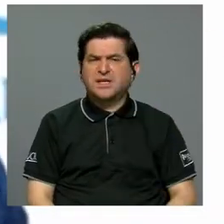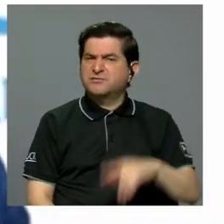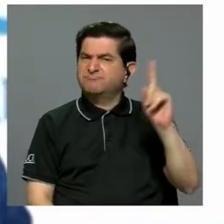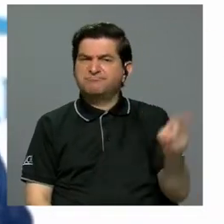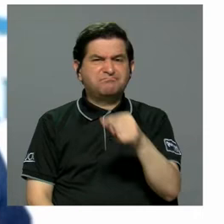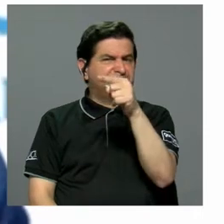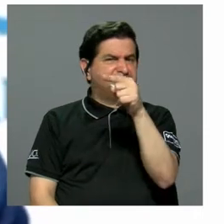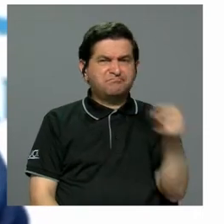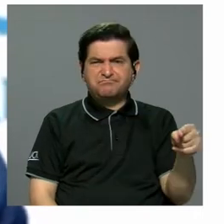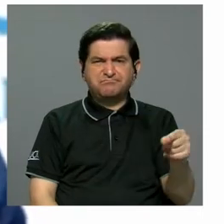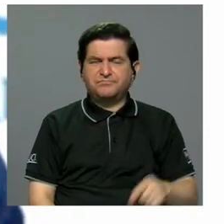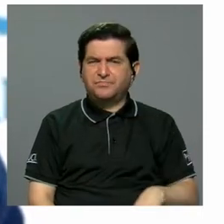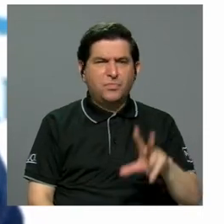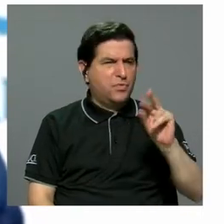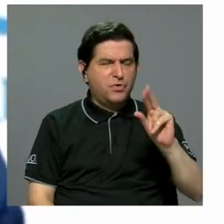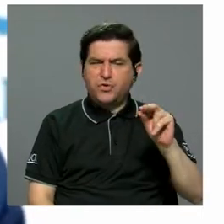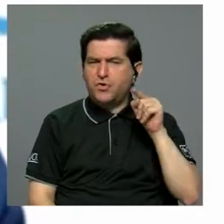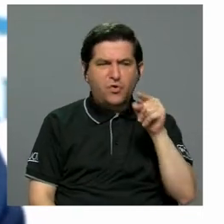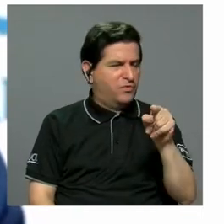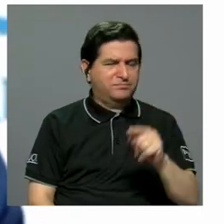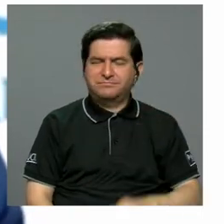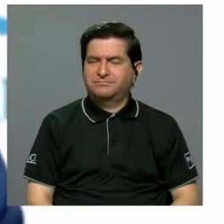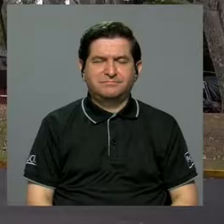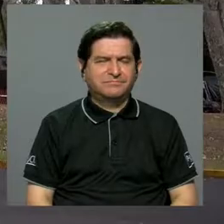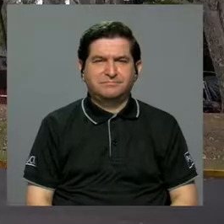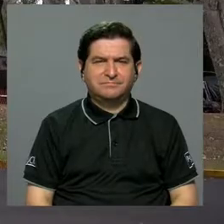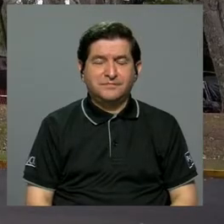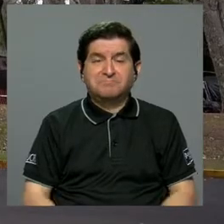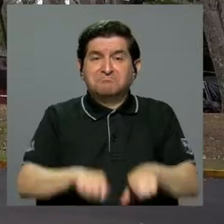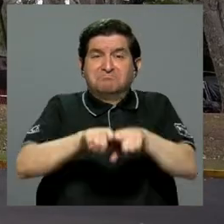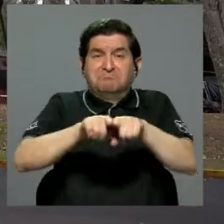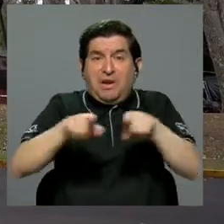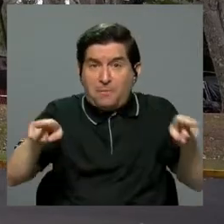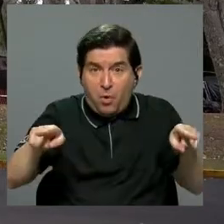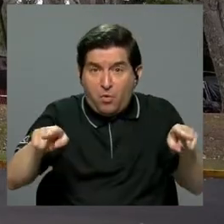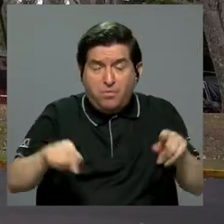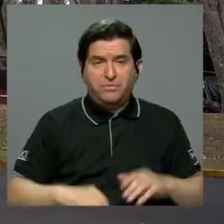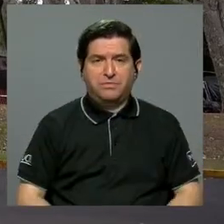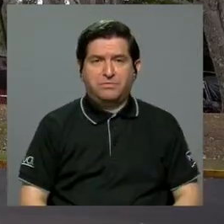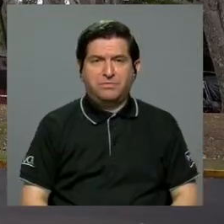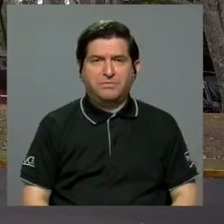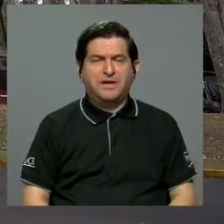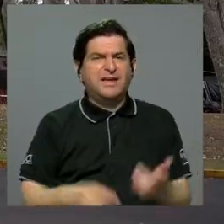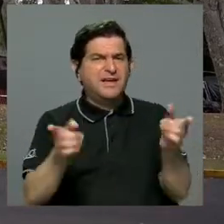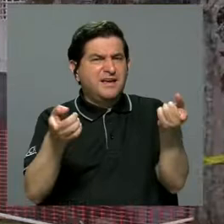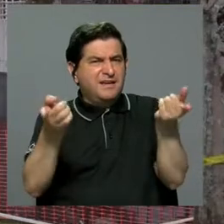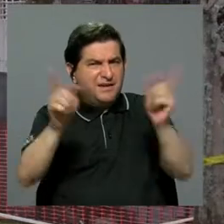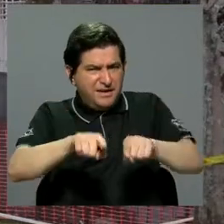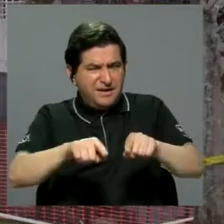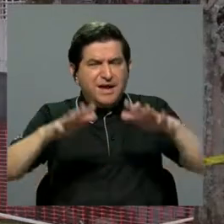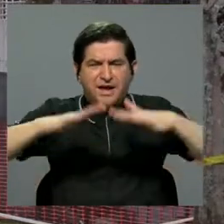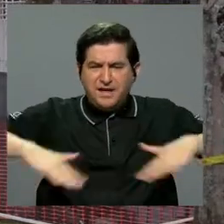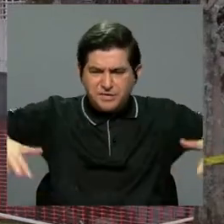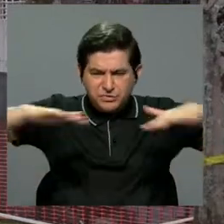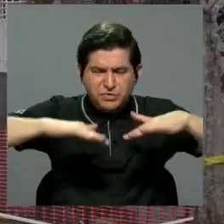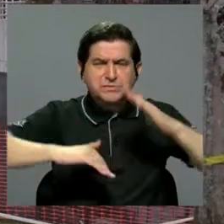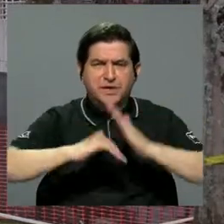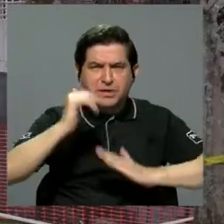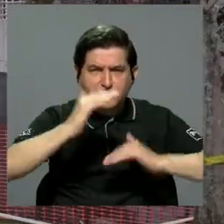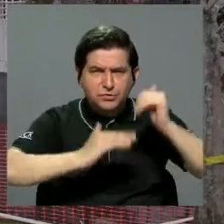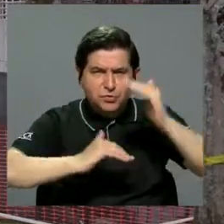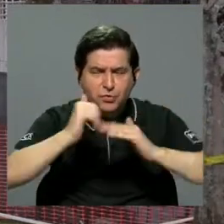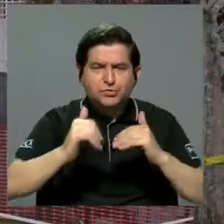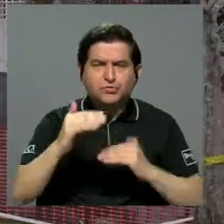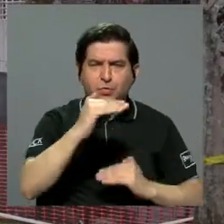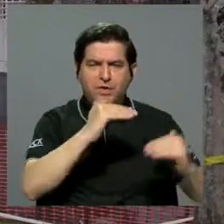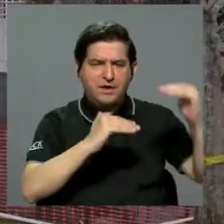se descartaron cualquiera de esas dos nacientes, ni tampoco en el espacio donde se